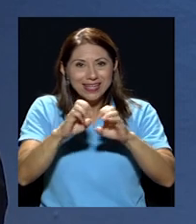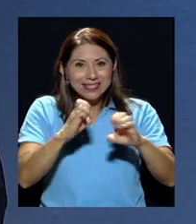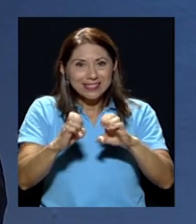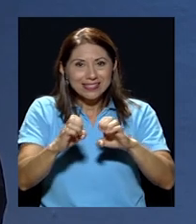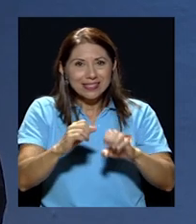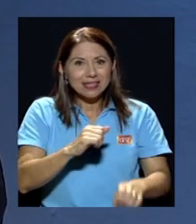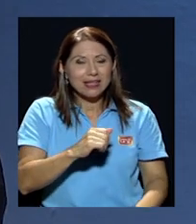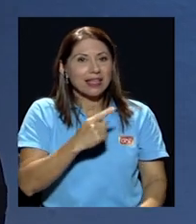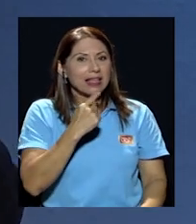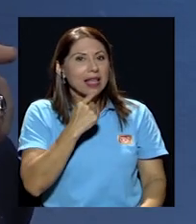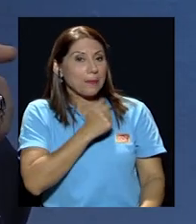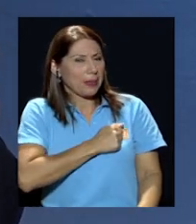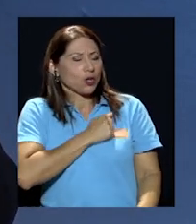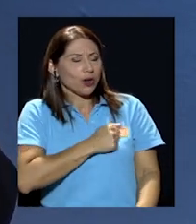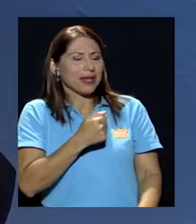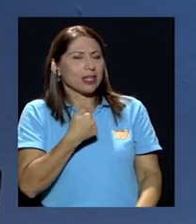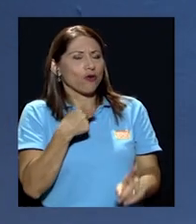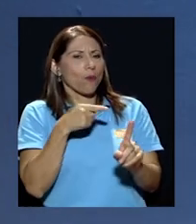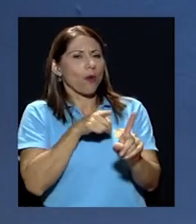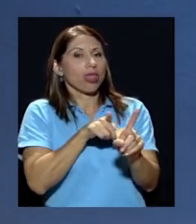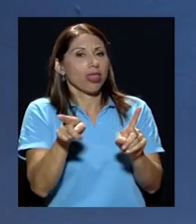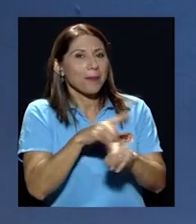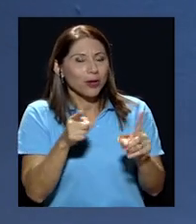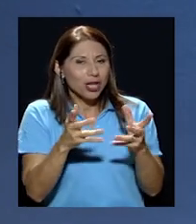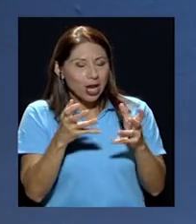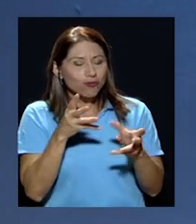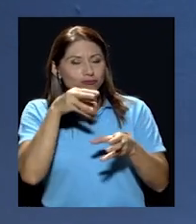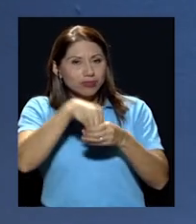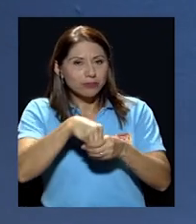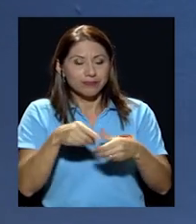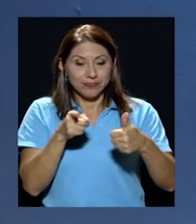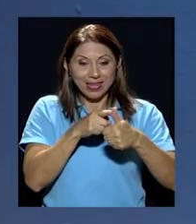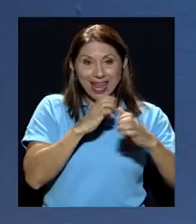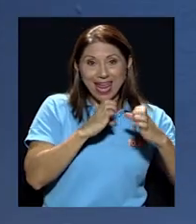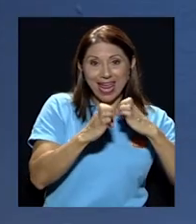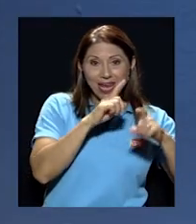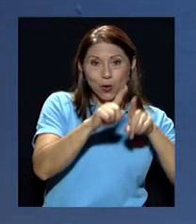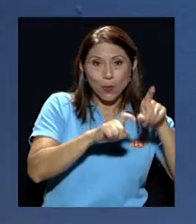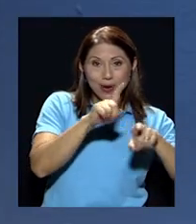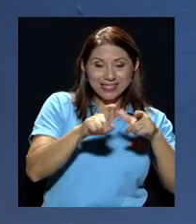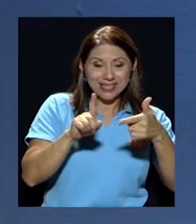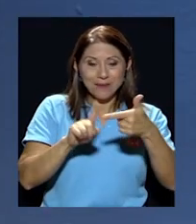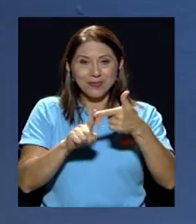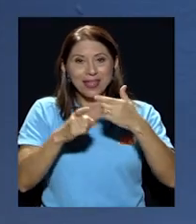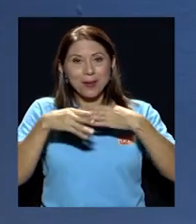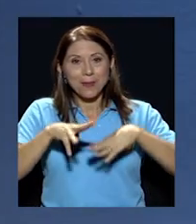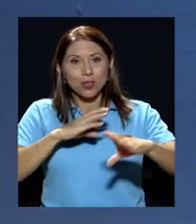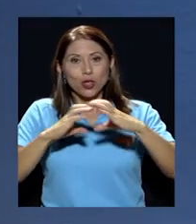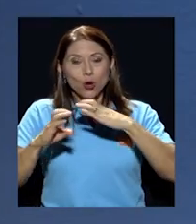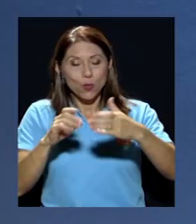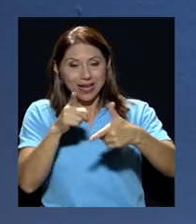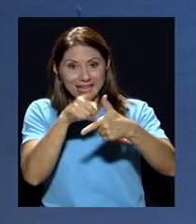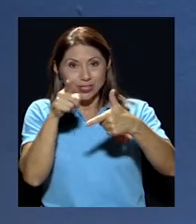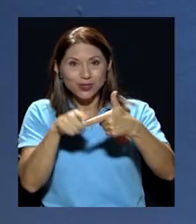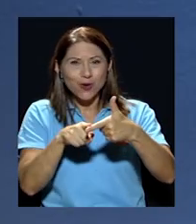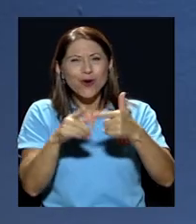yo no quiero que se me quede esto en el tintero la encuesta y el medio de comunicación se me convierten como en los